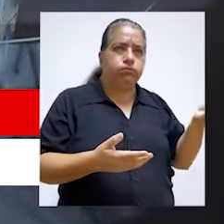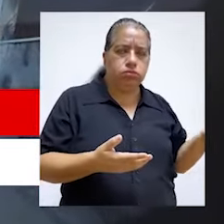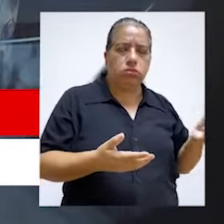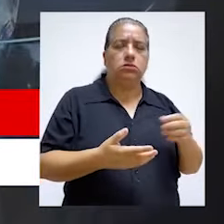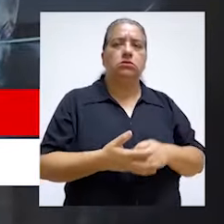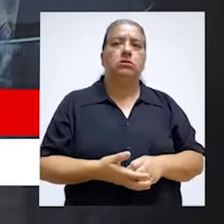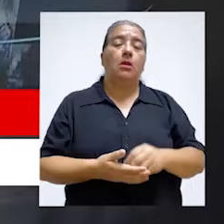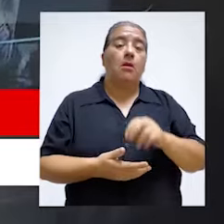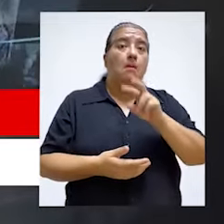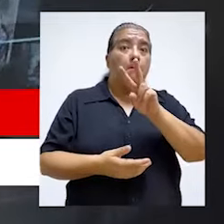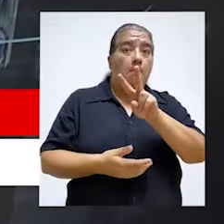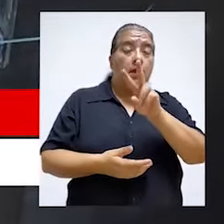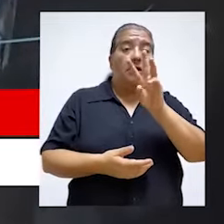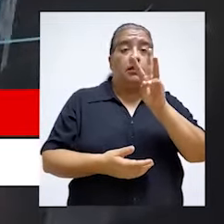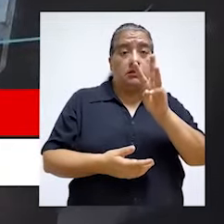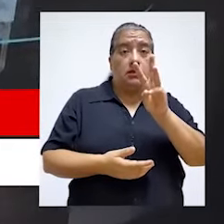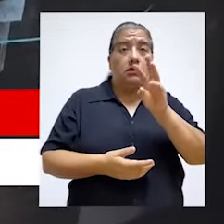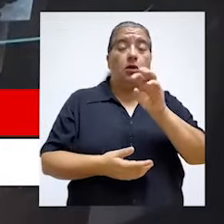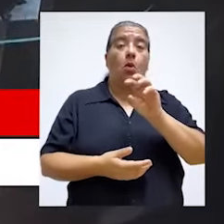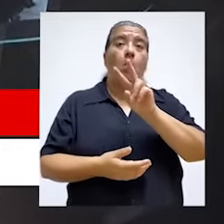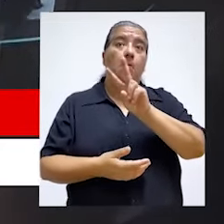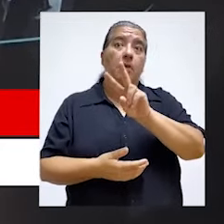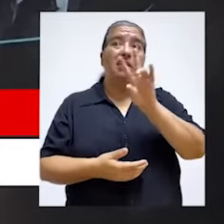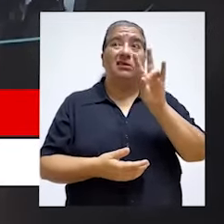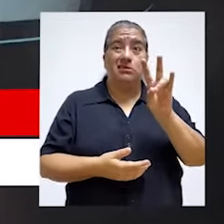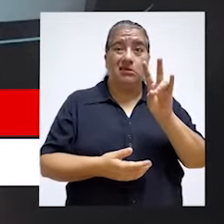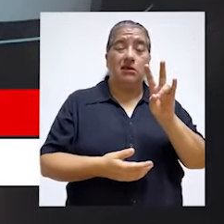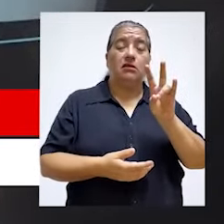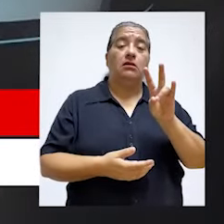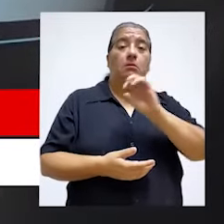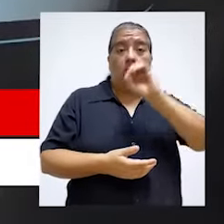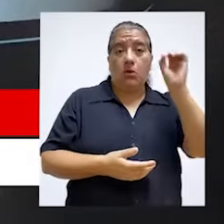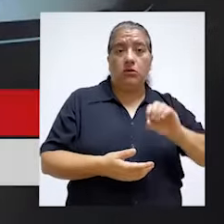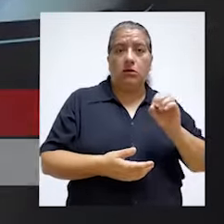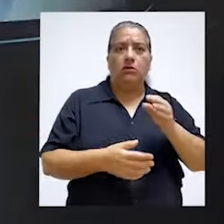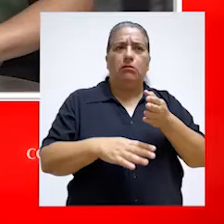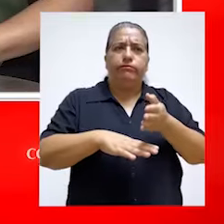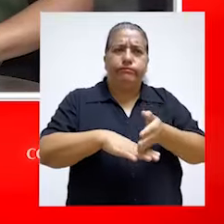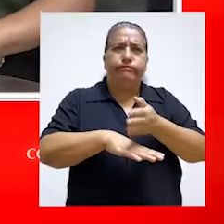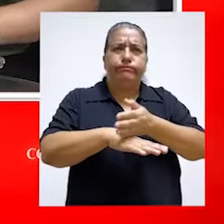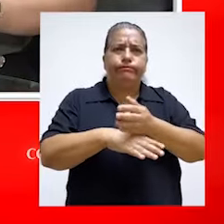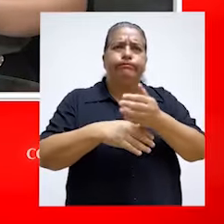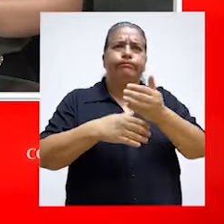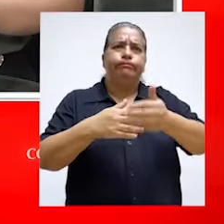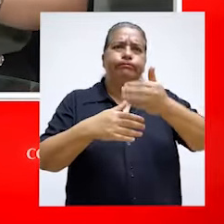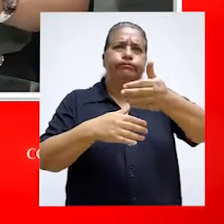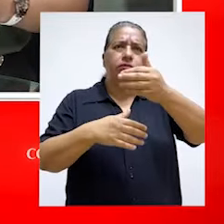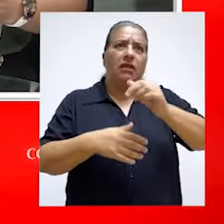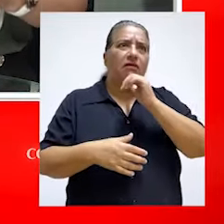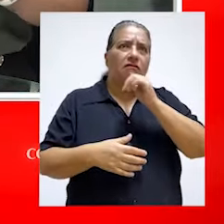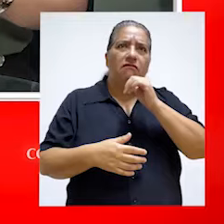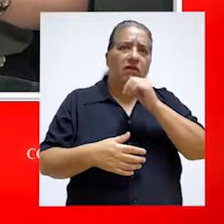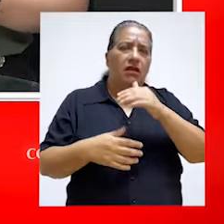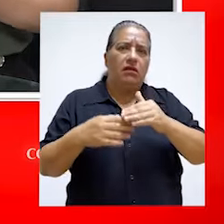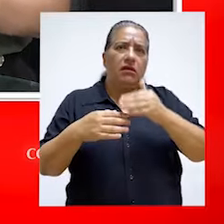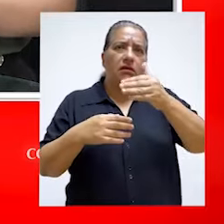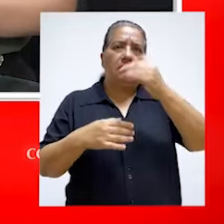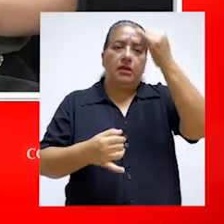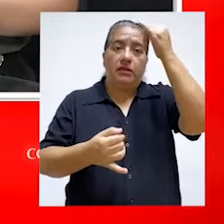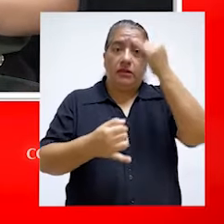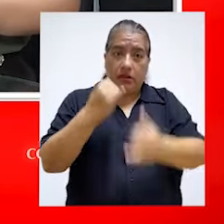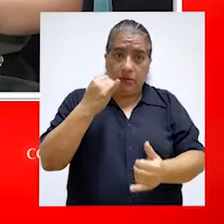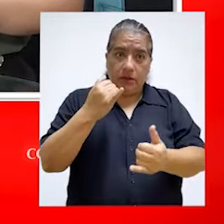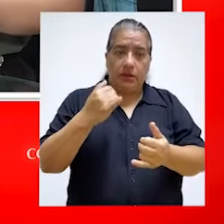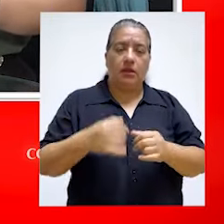ellos, porque también lo advierte el índice, tienen retrasos con respecto a su cronograma inicial de inversión. ¿Cómo han llegado a esta conclusión? ¿Cómo saber que el